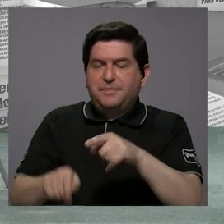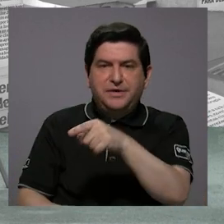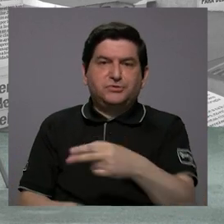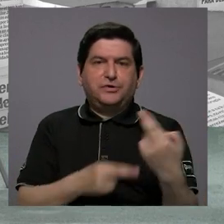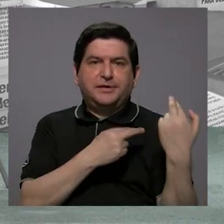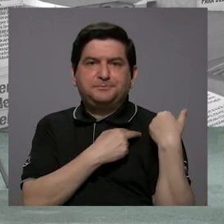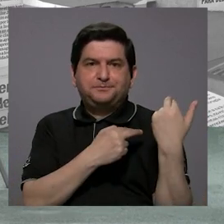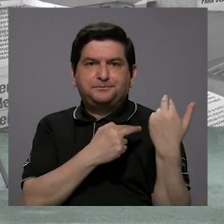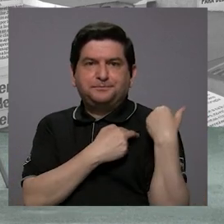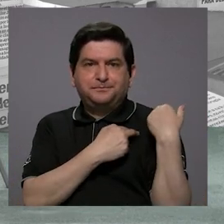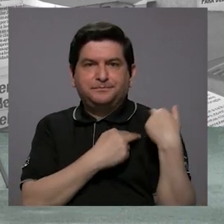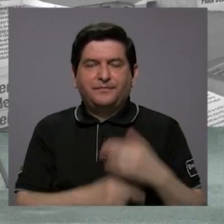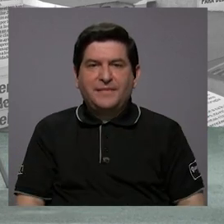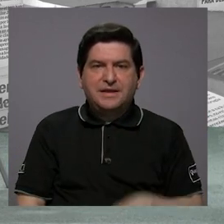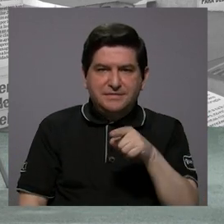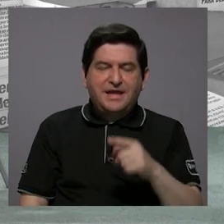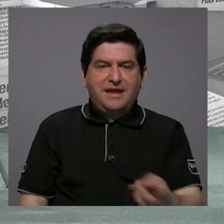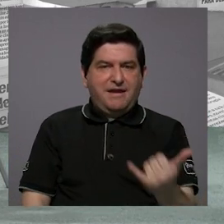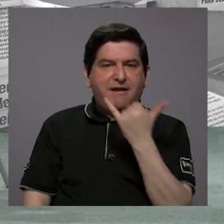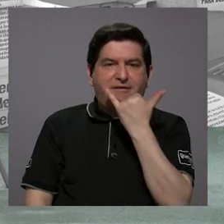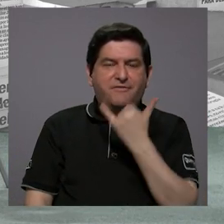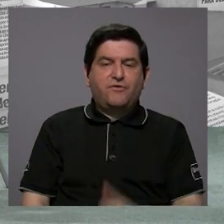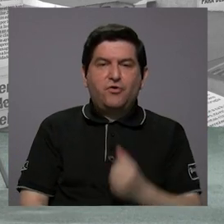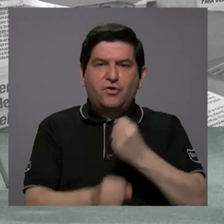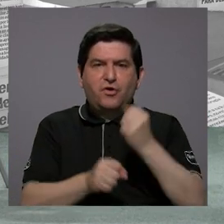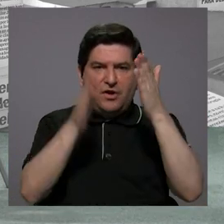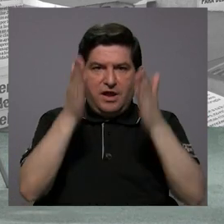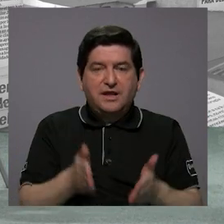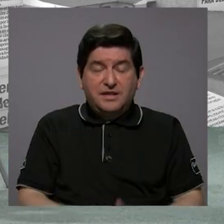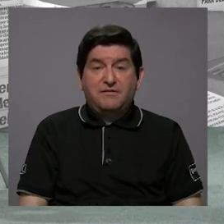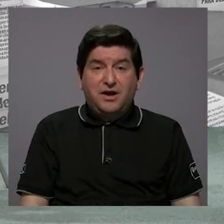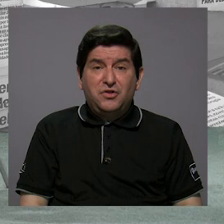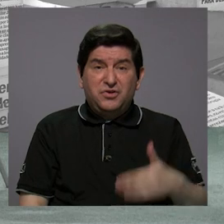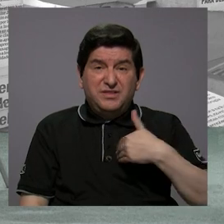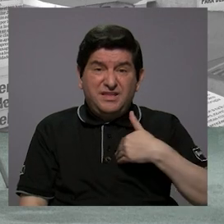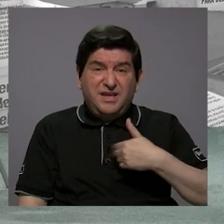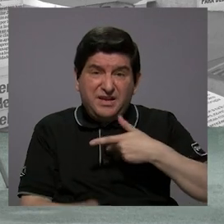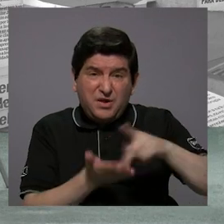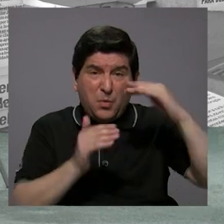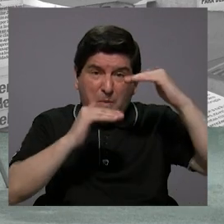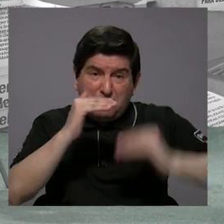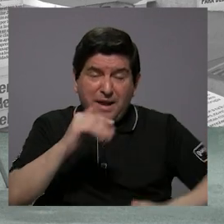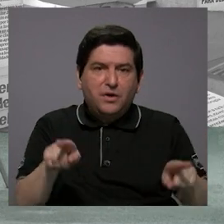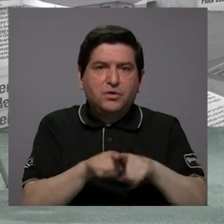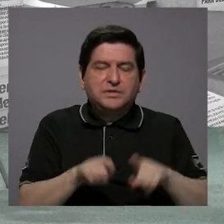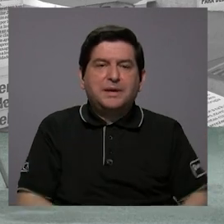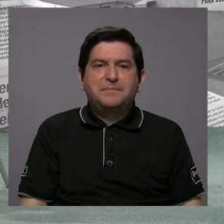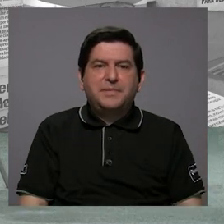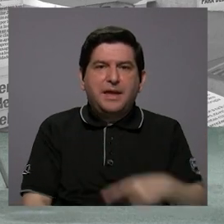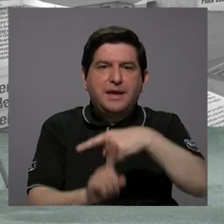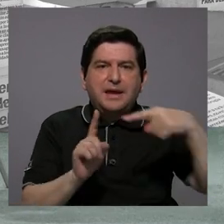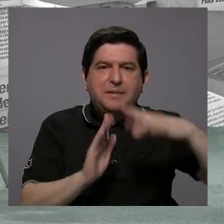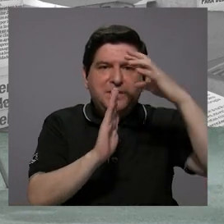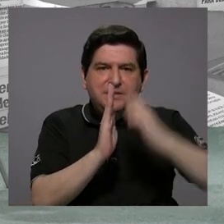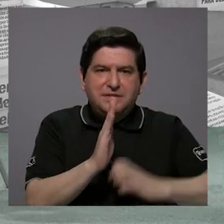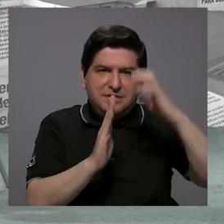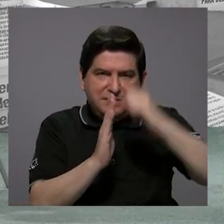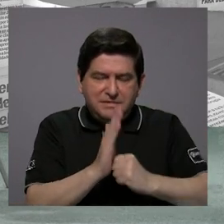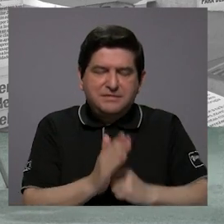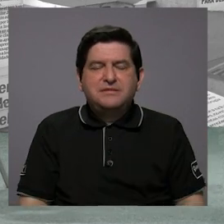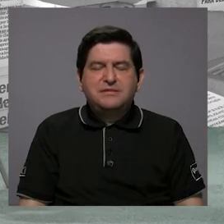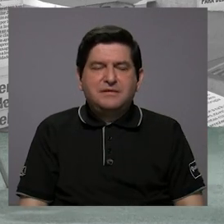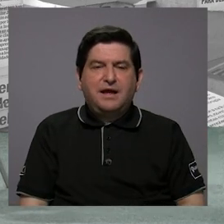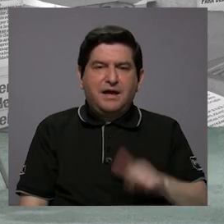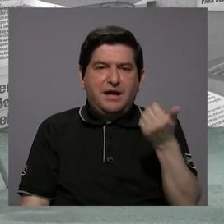responsabilizan sobre ese error. Entonces el trabajador que está atrás de que está con ese salario, le van a rebajar la mitad cada quincena o cada